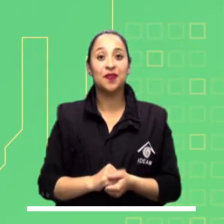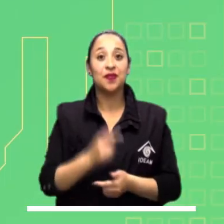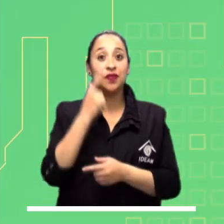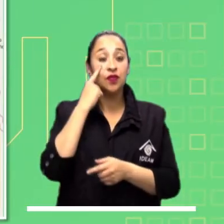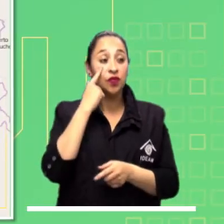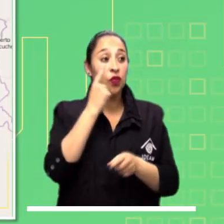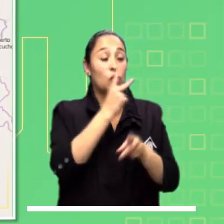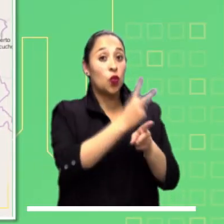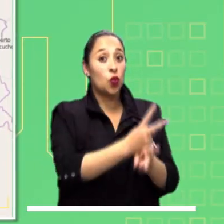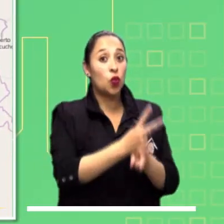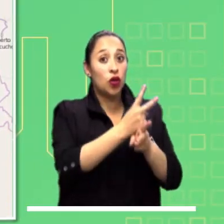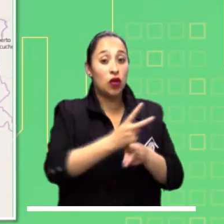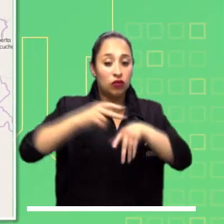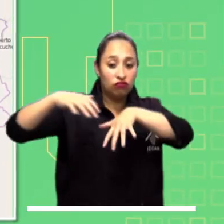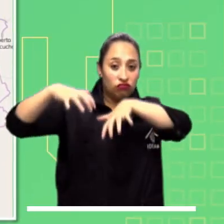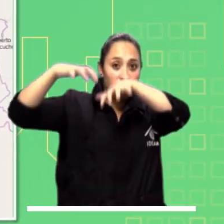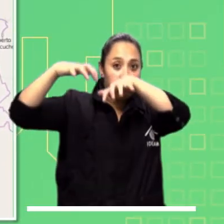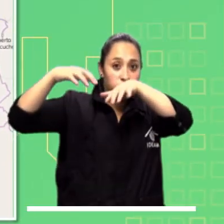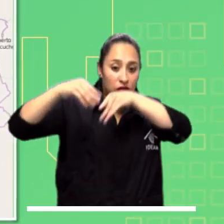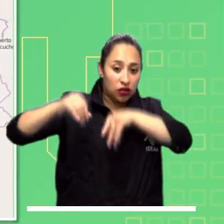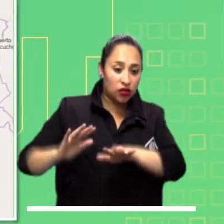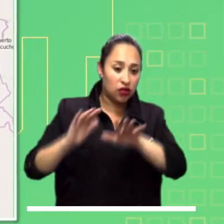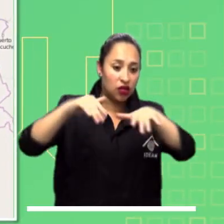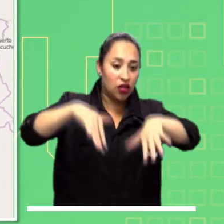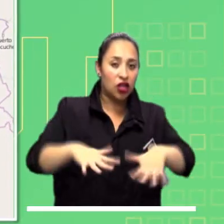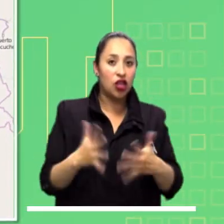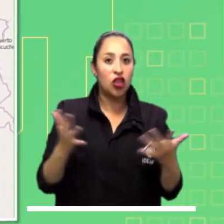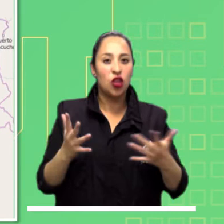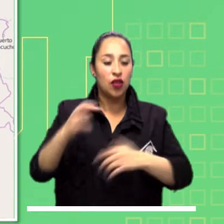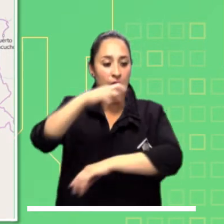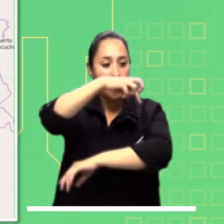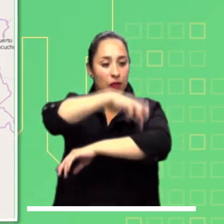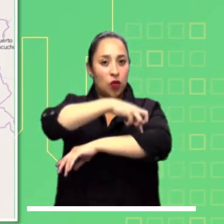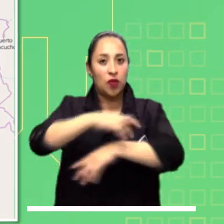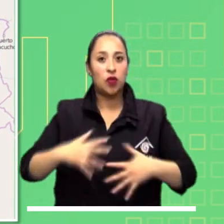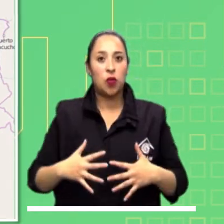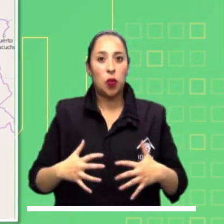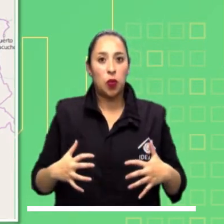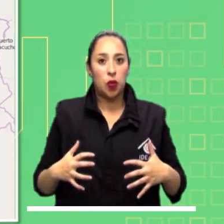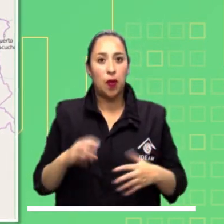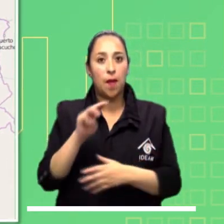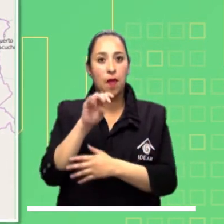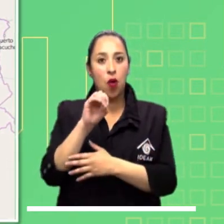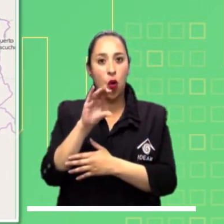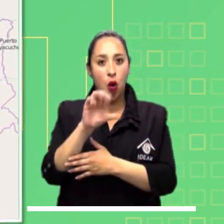Continúan en alerta por deslizamientos de tierra varios sectores de Mocoa en el Putumayo.